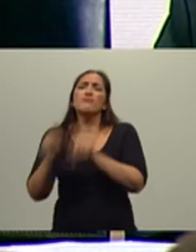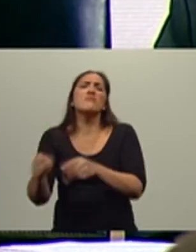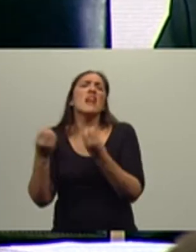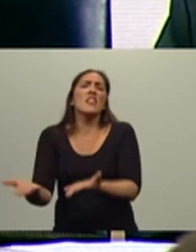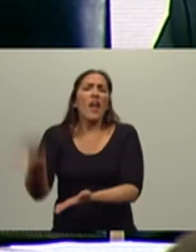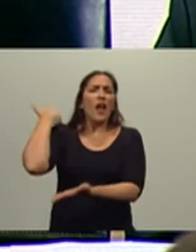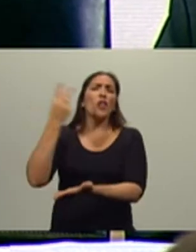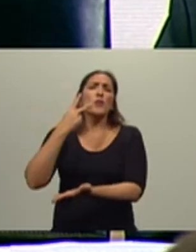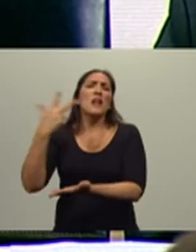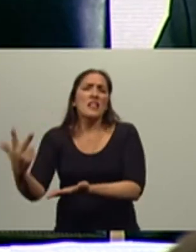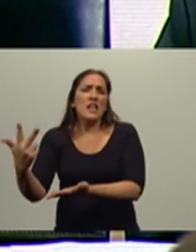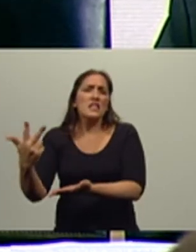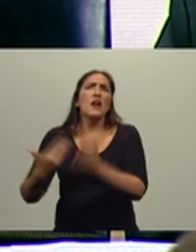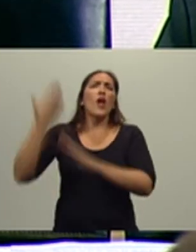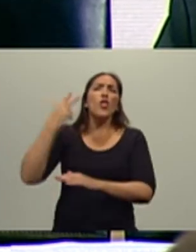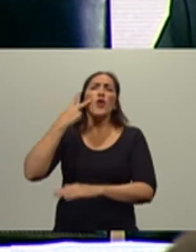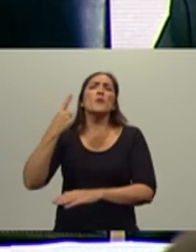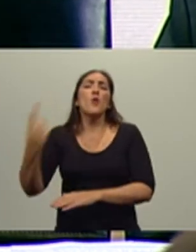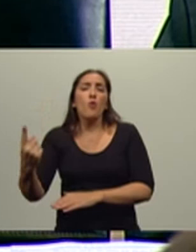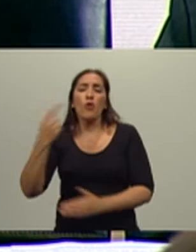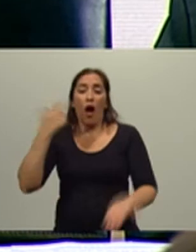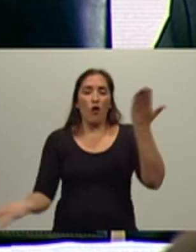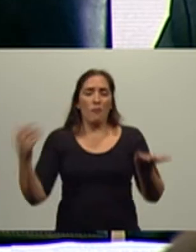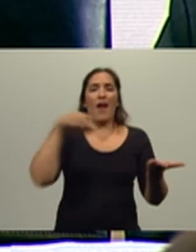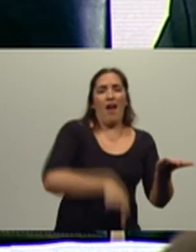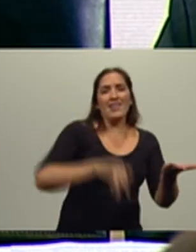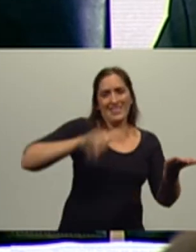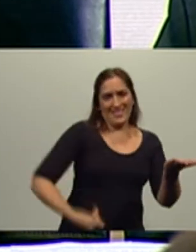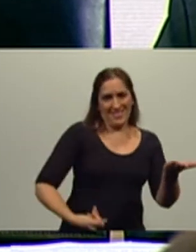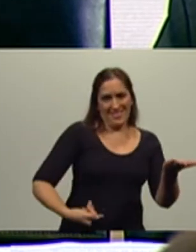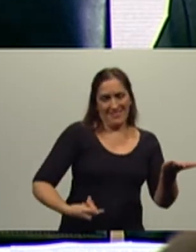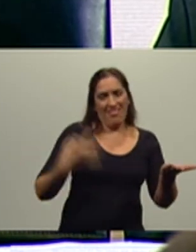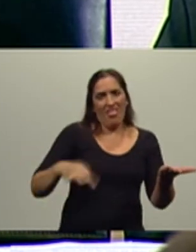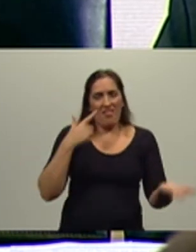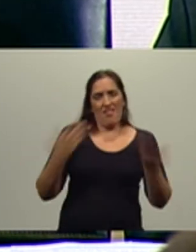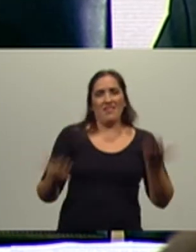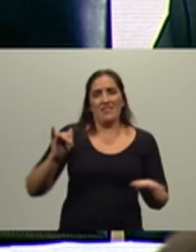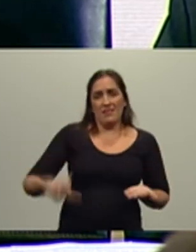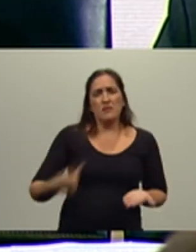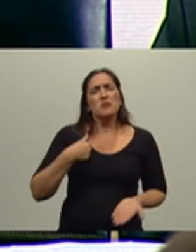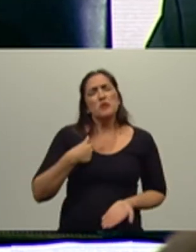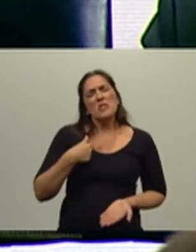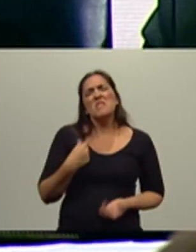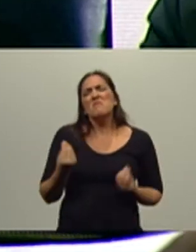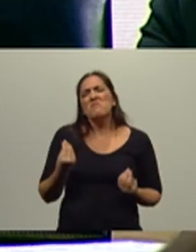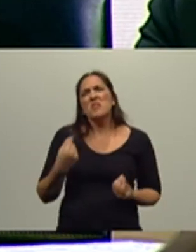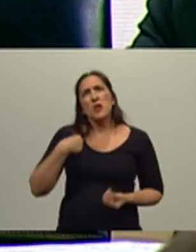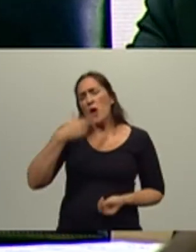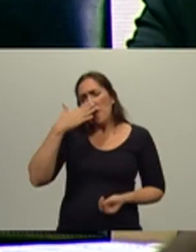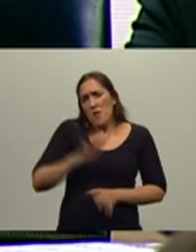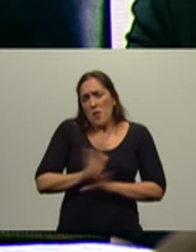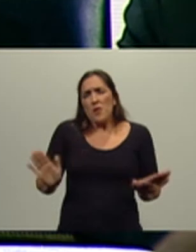cómo estábamos todos para poder diferenciar hoy. ¿Y saben qué pasa? Porque yo me preguntaba cuando miraba para finalmente,